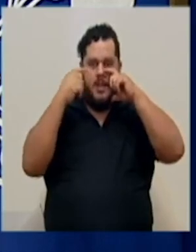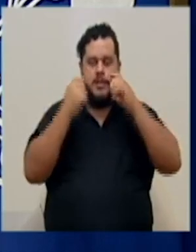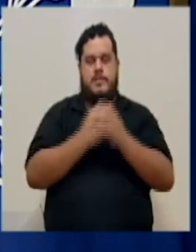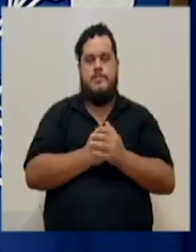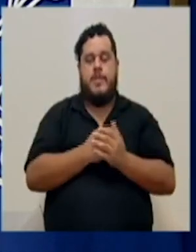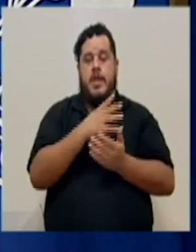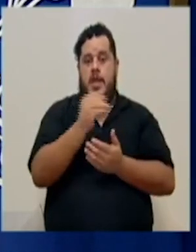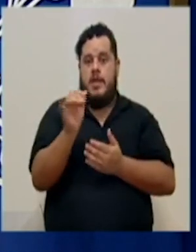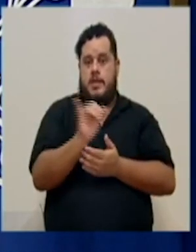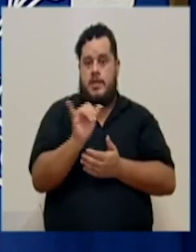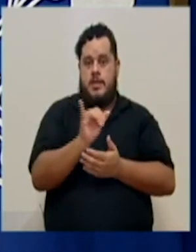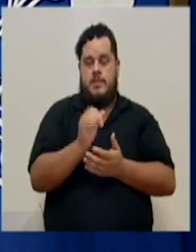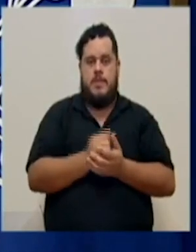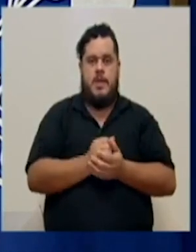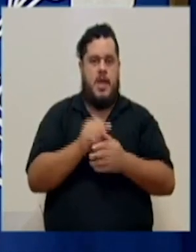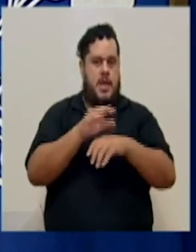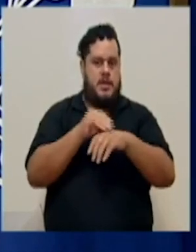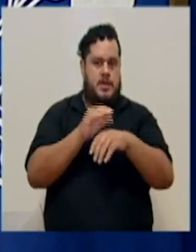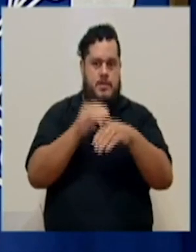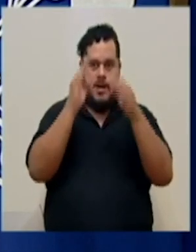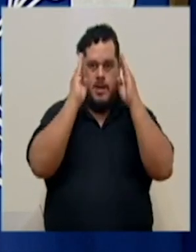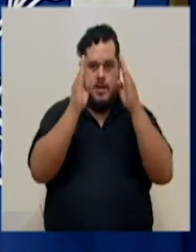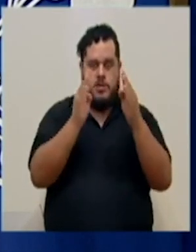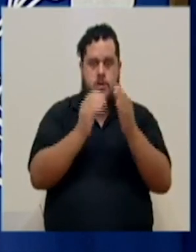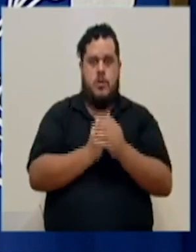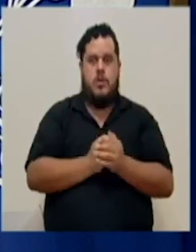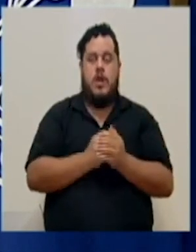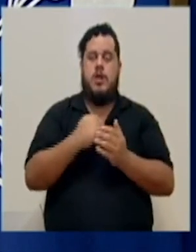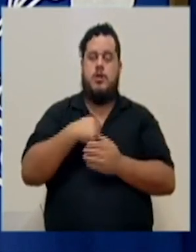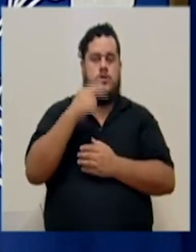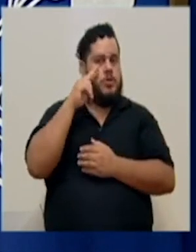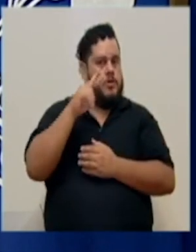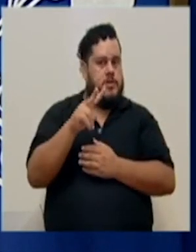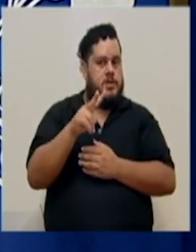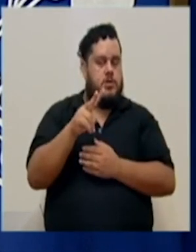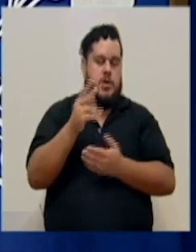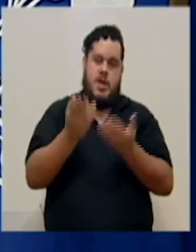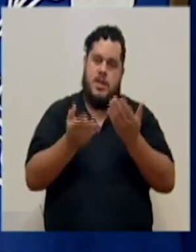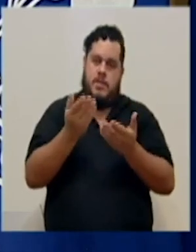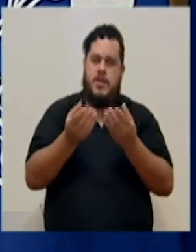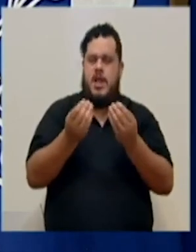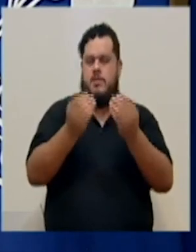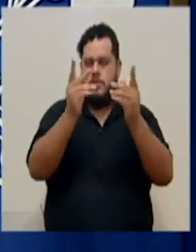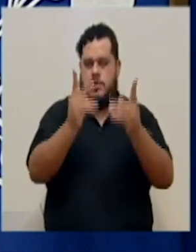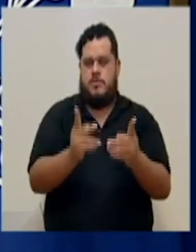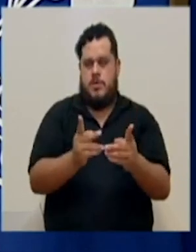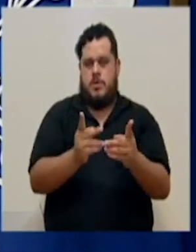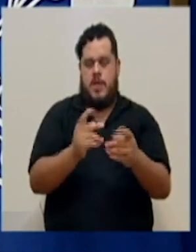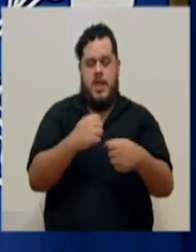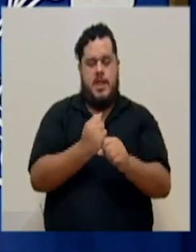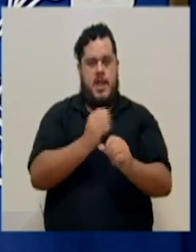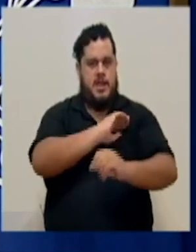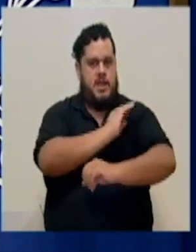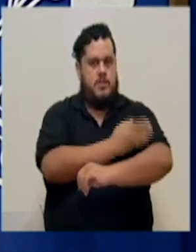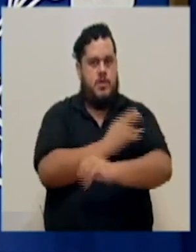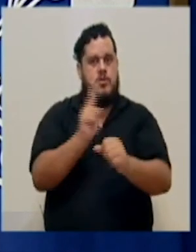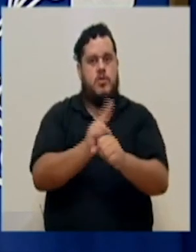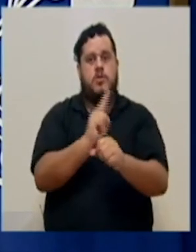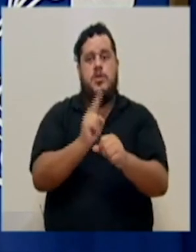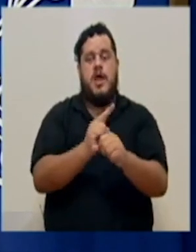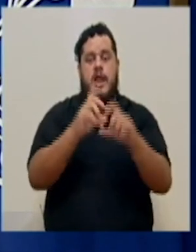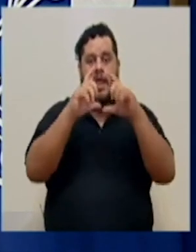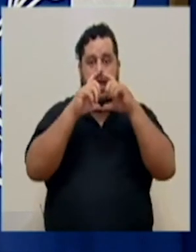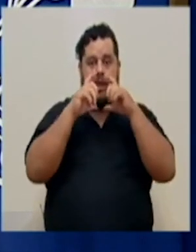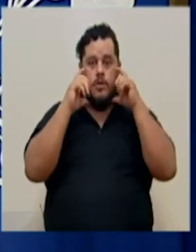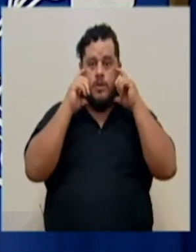Y también llamar la atención de que he visto que posiblemente hay muchas personas que hacen el esfuerzo de usar el cubrebocas